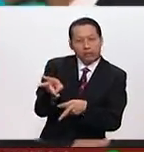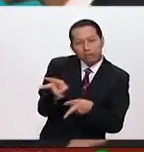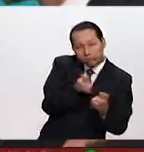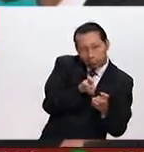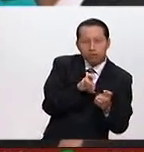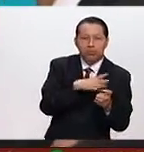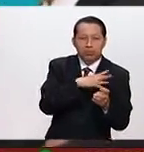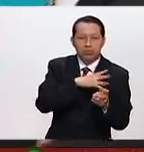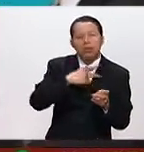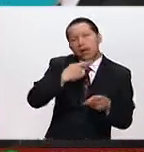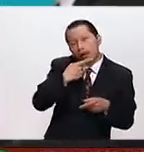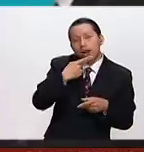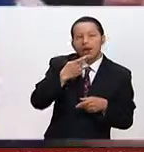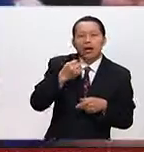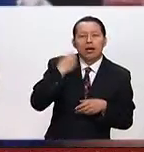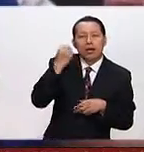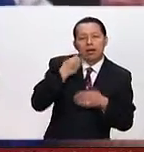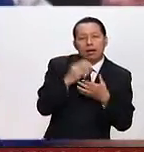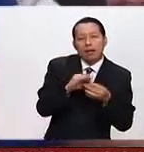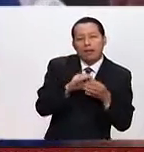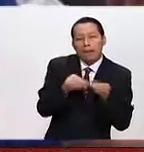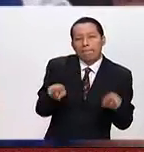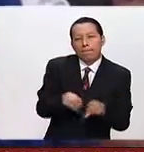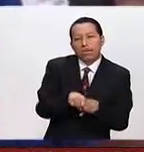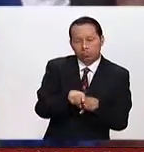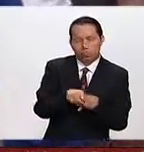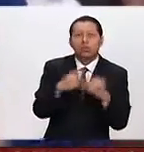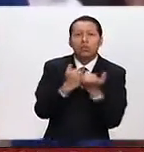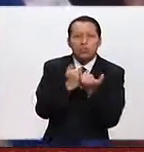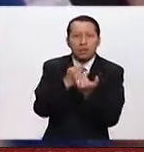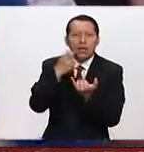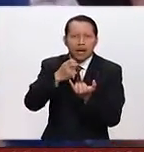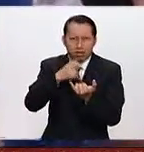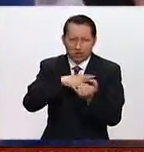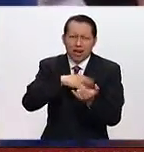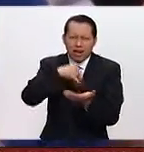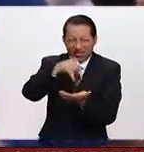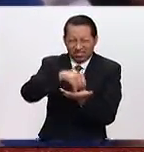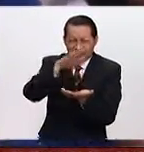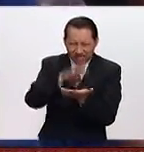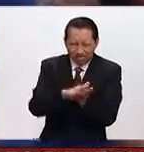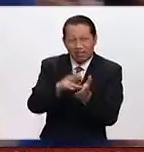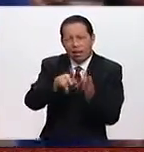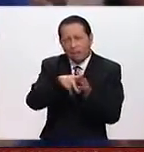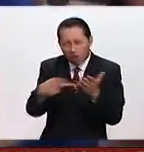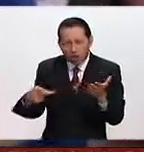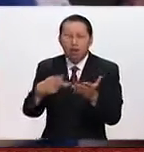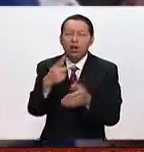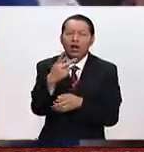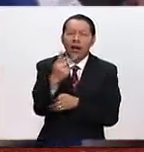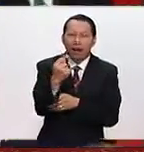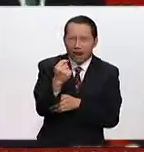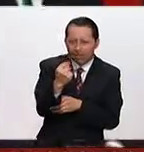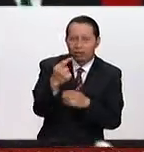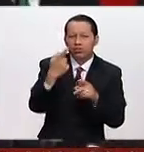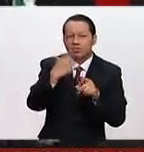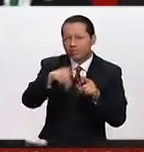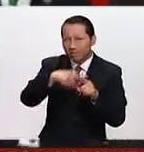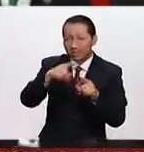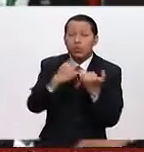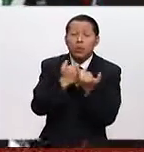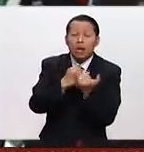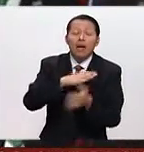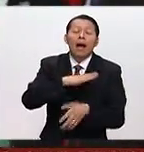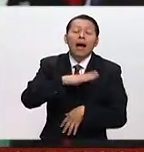tema dominó los primeros espacios de atención en los medios impresos, en la televisión, en los medios electrónicos, en las